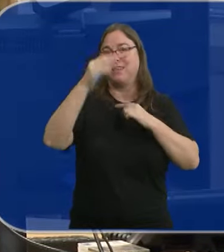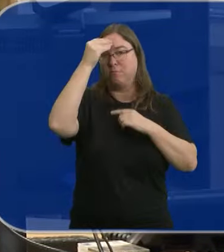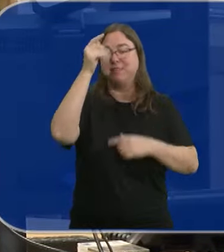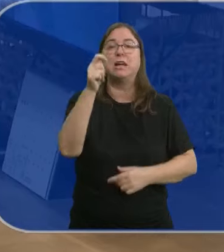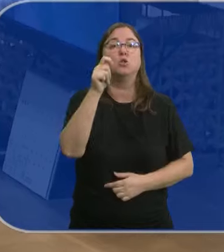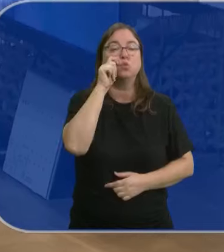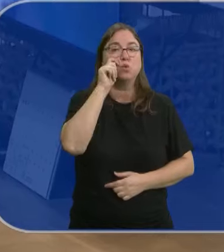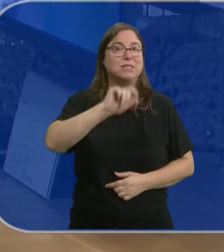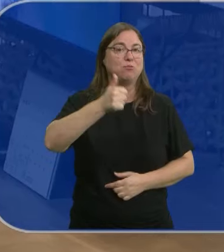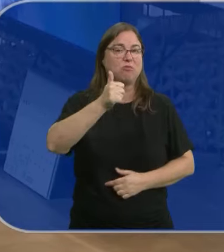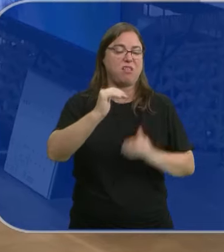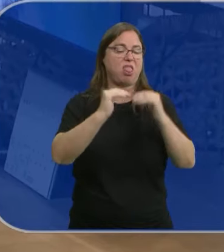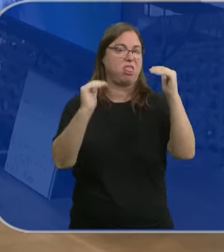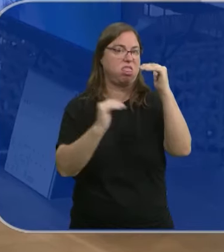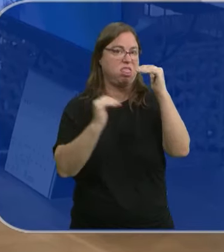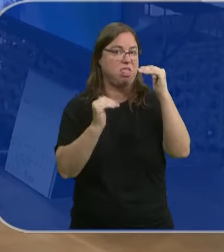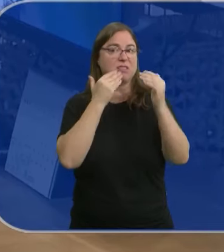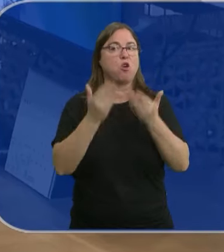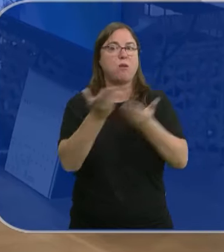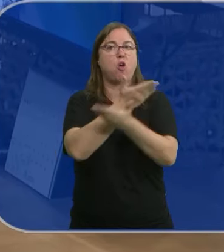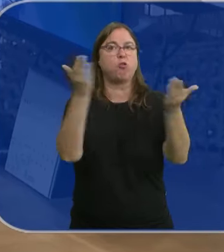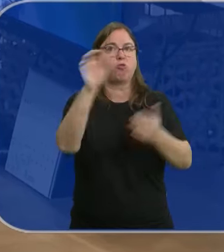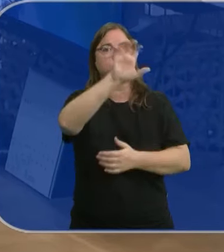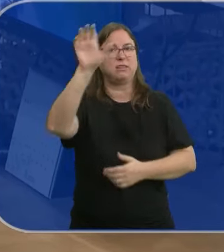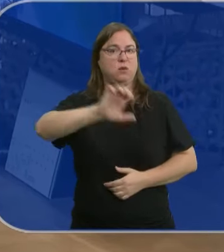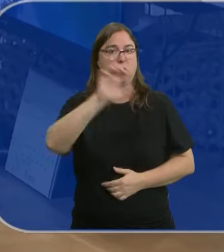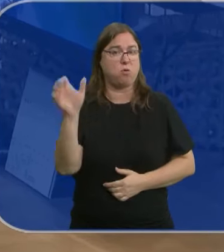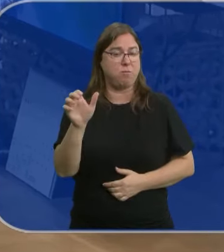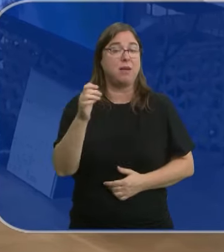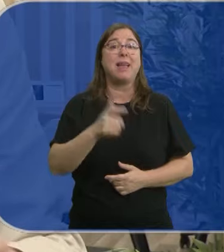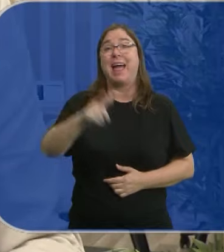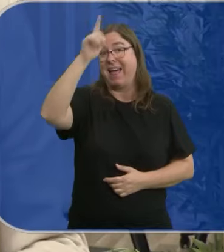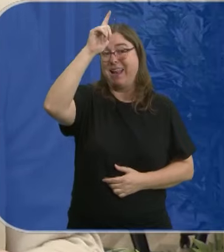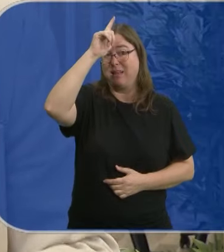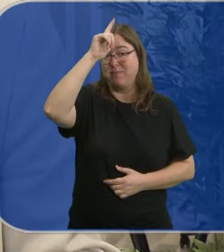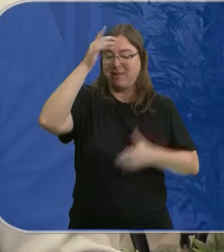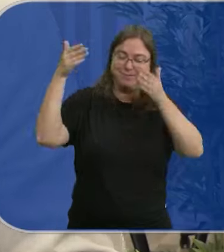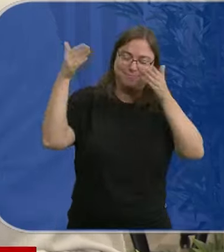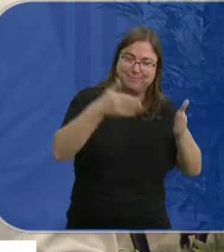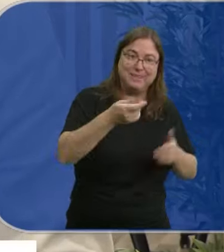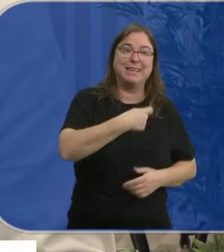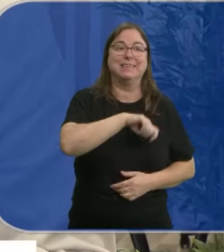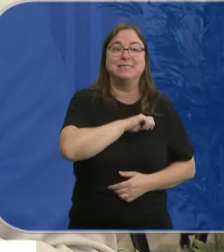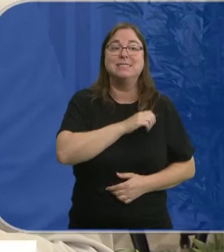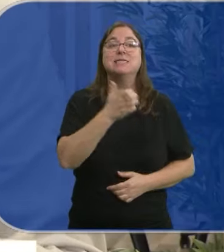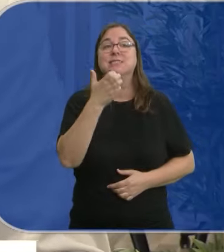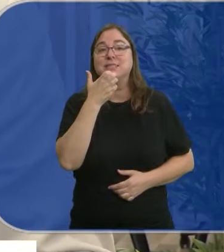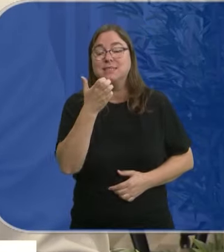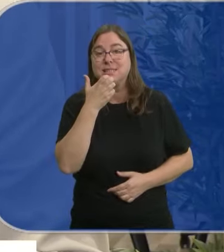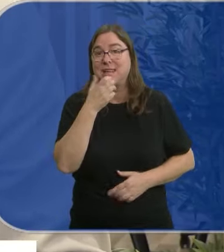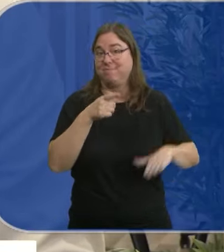turismo español se coloca en desventaja frente a otros países europeos. Los operadores alemanes que están poniendo el foco en España, si les